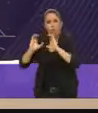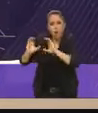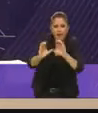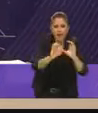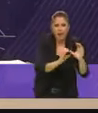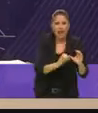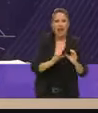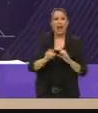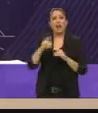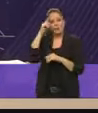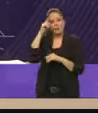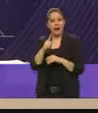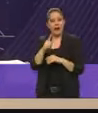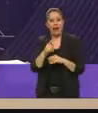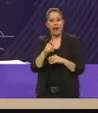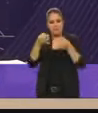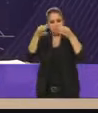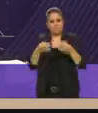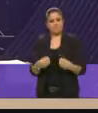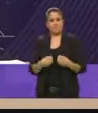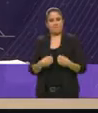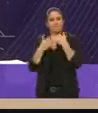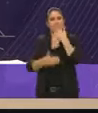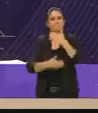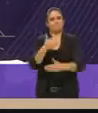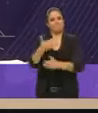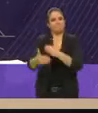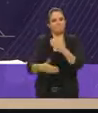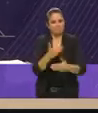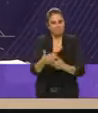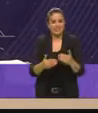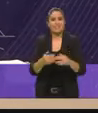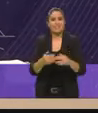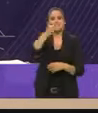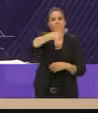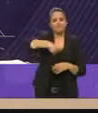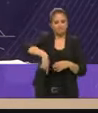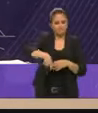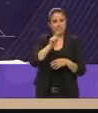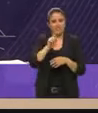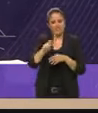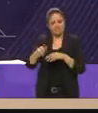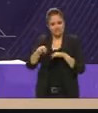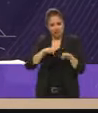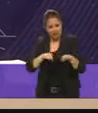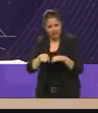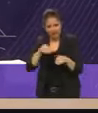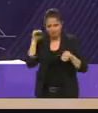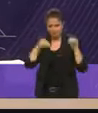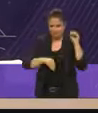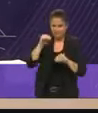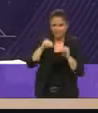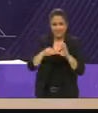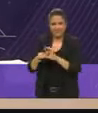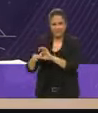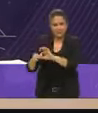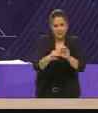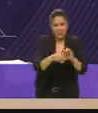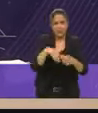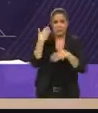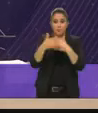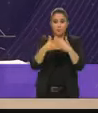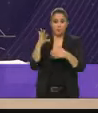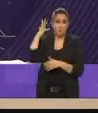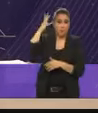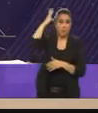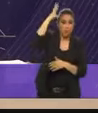para mejorar la calidad de la vida así que estamos trabajando vamos y tenemos un camino para que